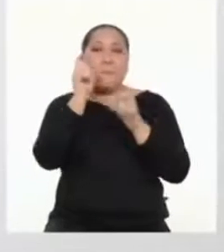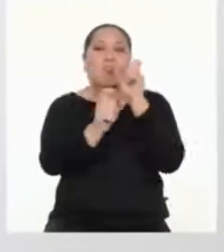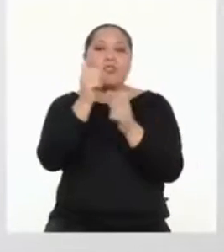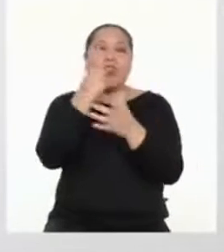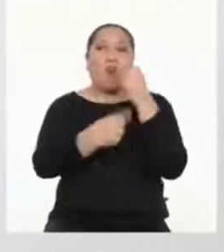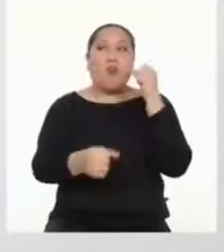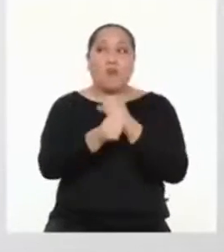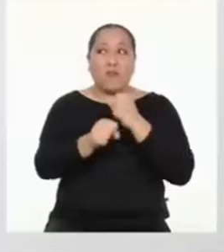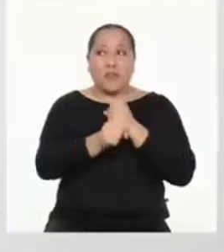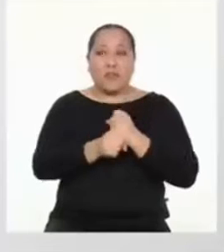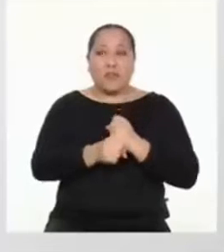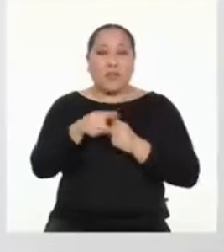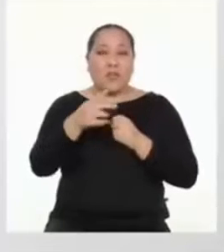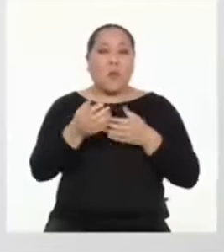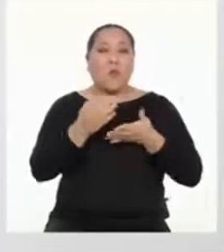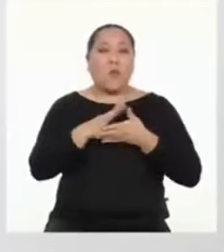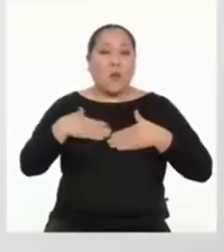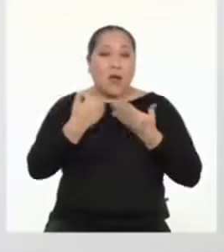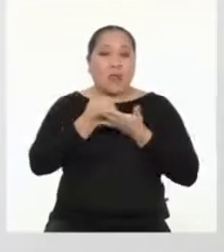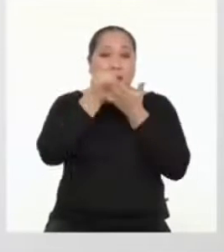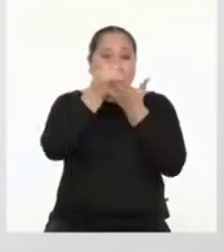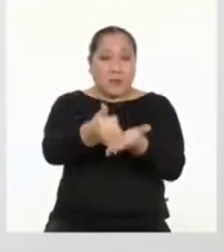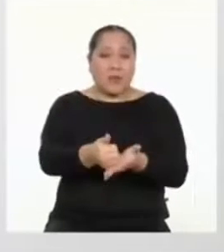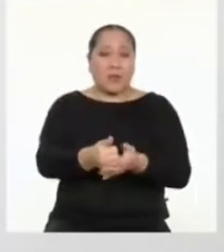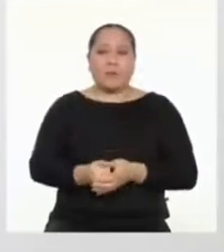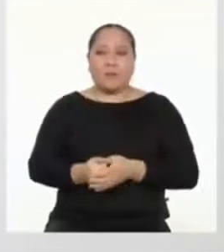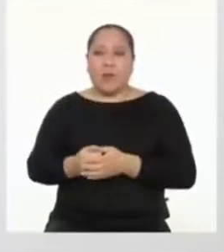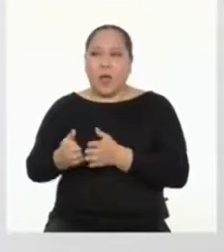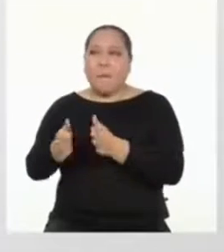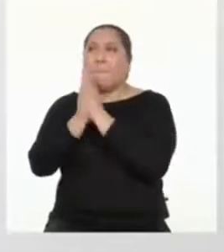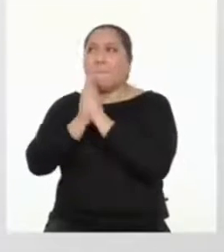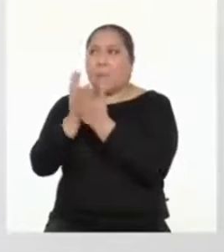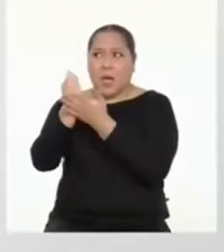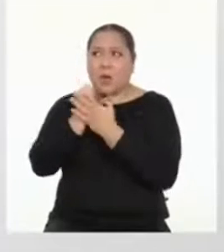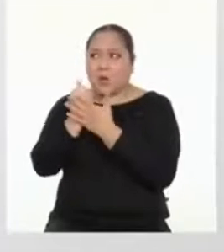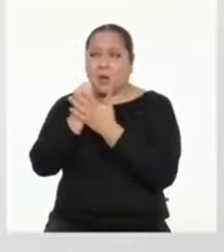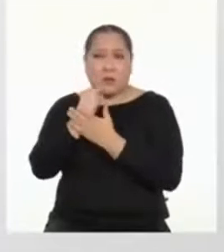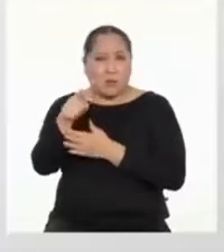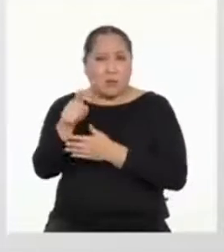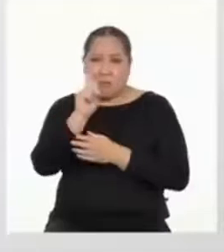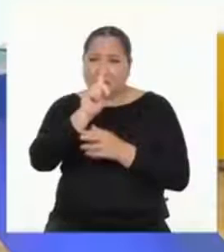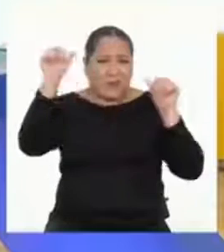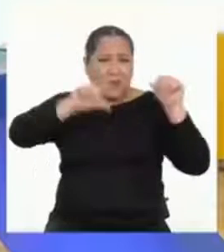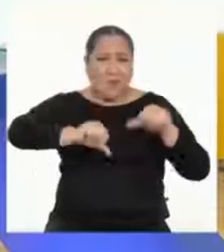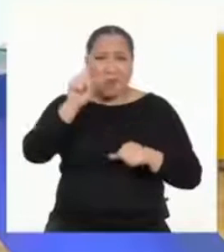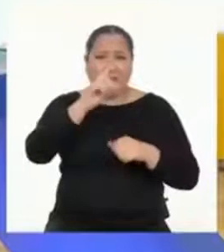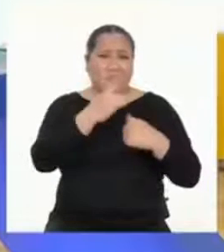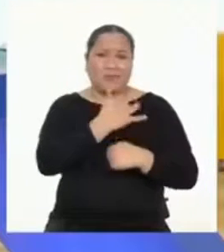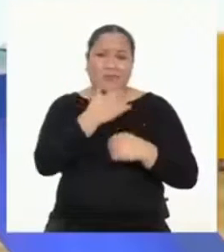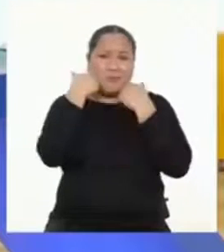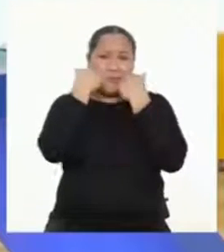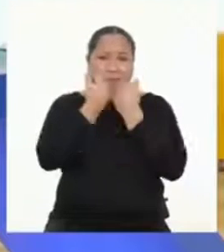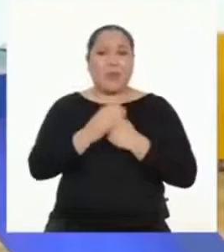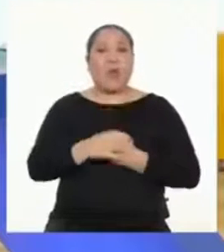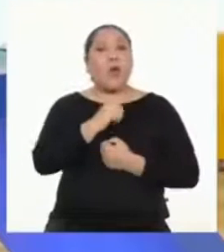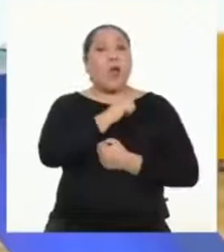confianza que nos pueden orientar. Pedir ayuda no está mal, no hay por qué avergonzarnos. Además,